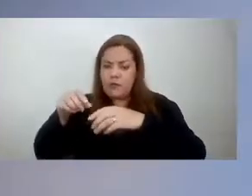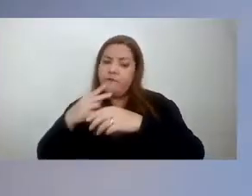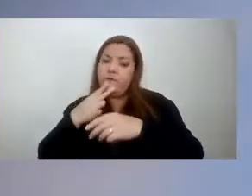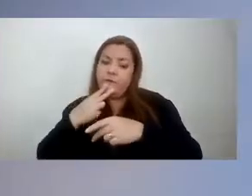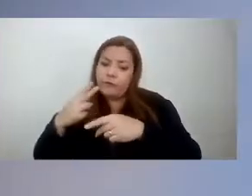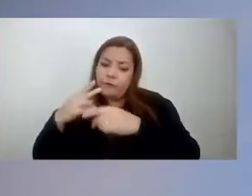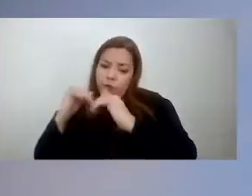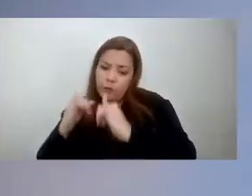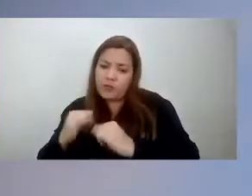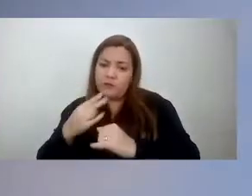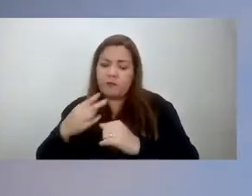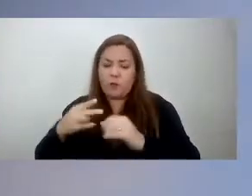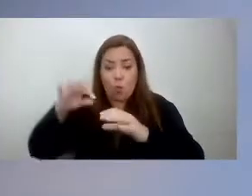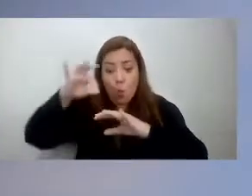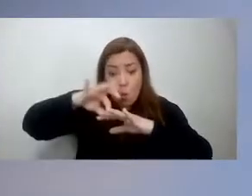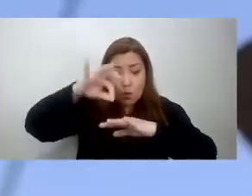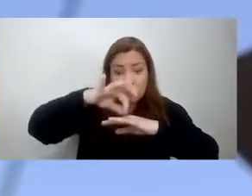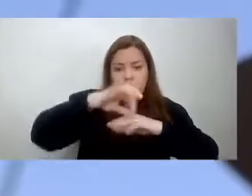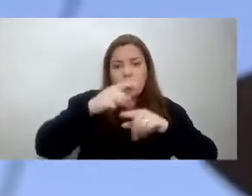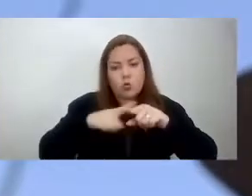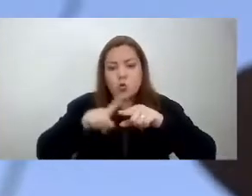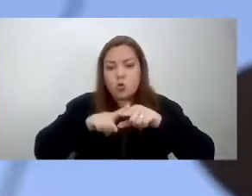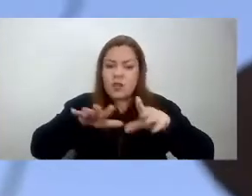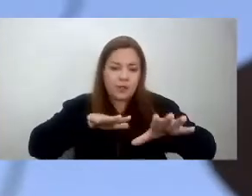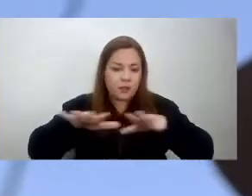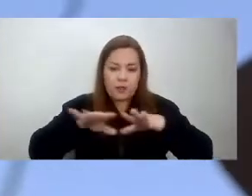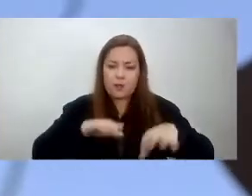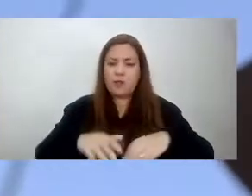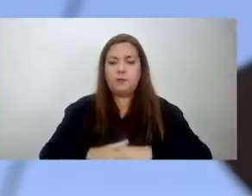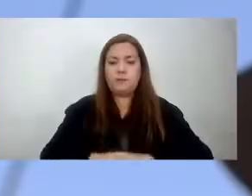otras actividades en ambientes donde el recurso es escaso